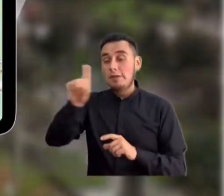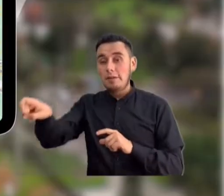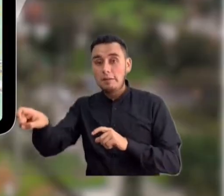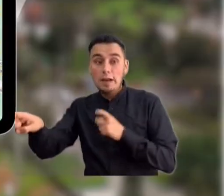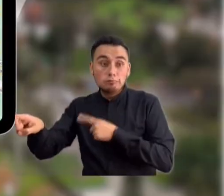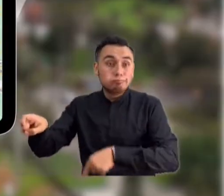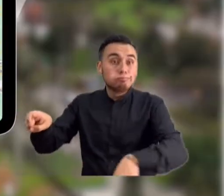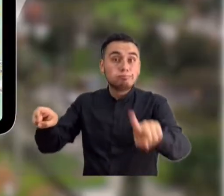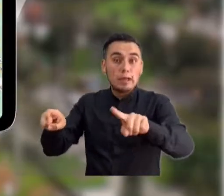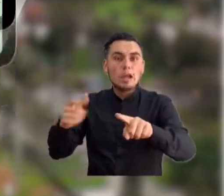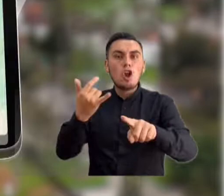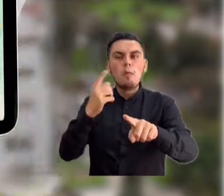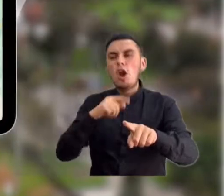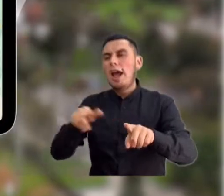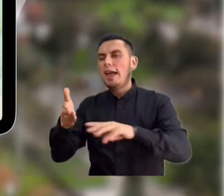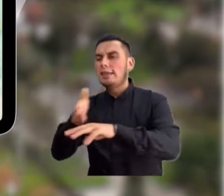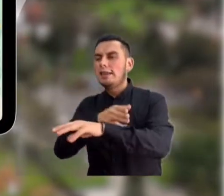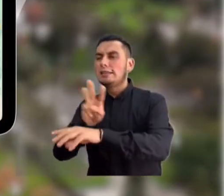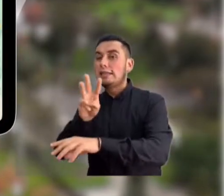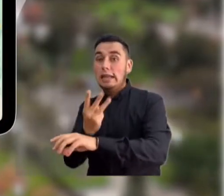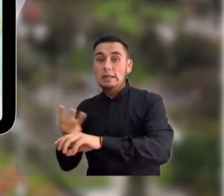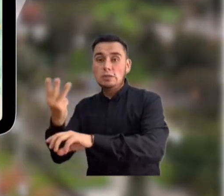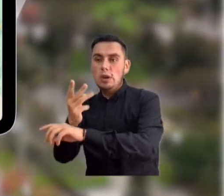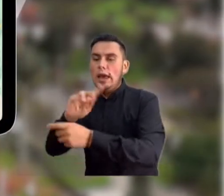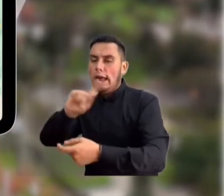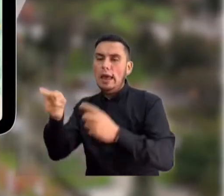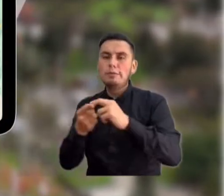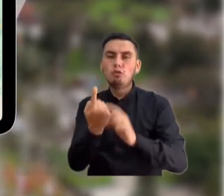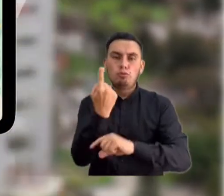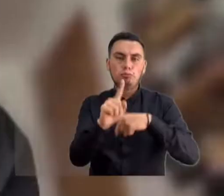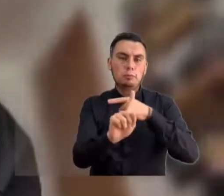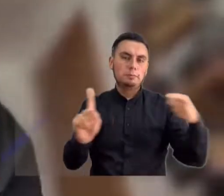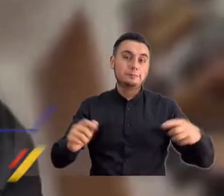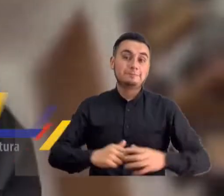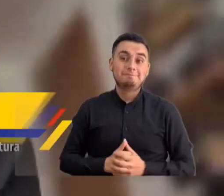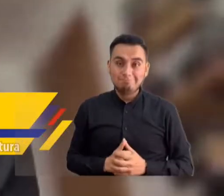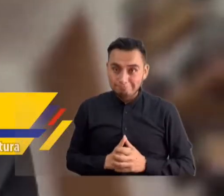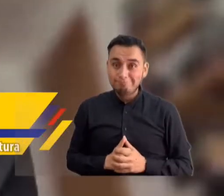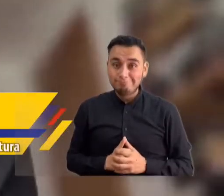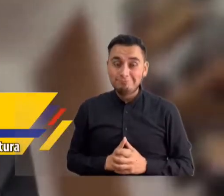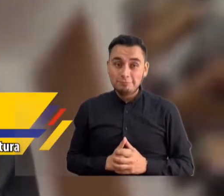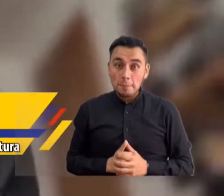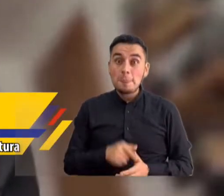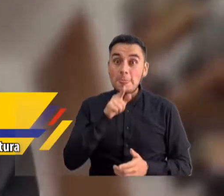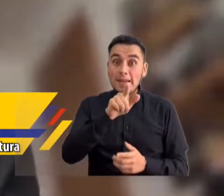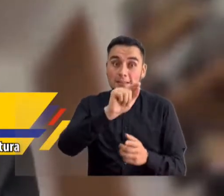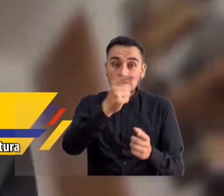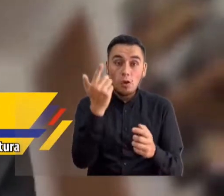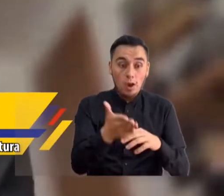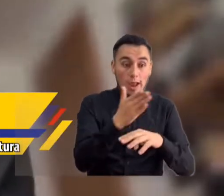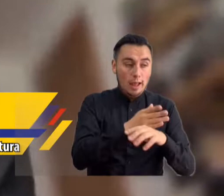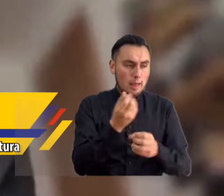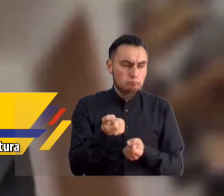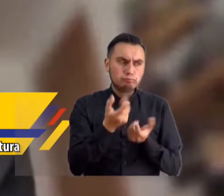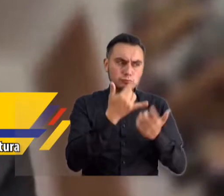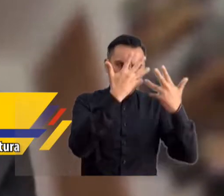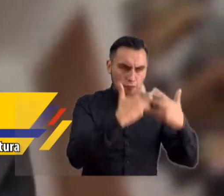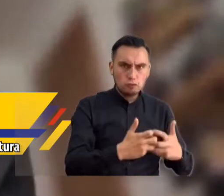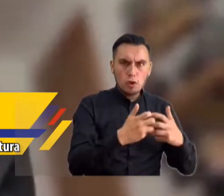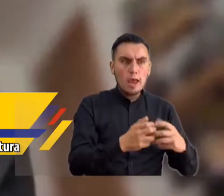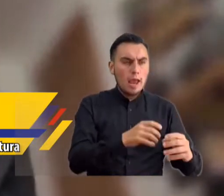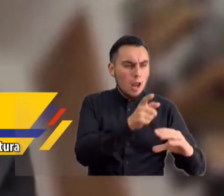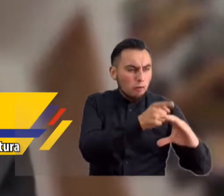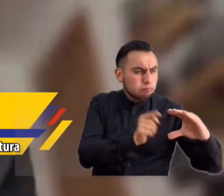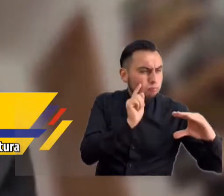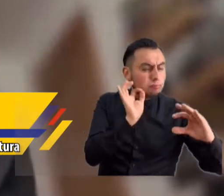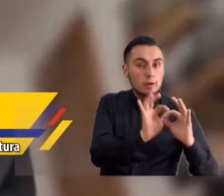el de Bucaramanga a Barranca Bermeja pase de 3 horas a la mitad. Es donde usted ve que estas facultades que le otorgaron a la